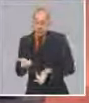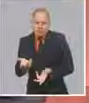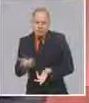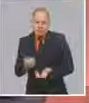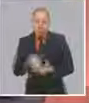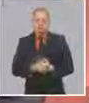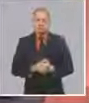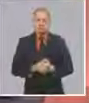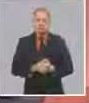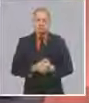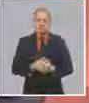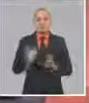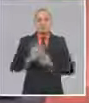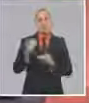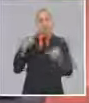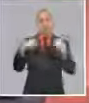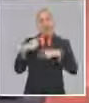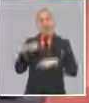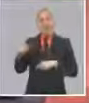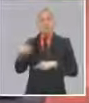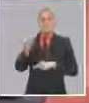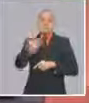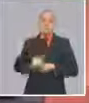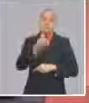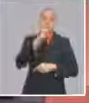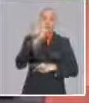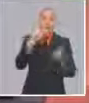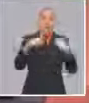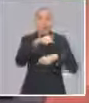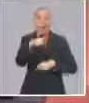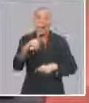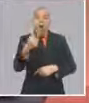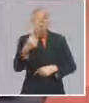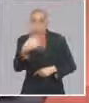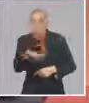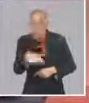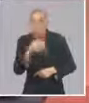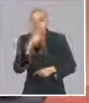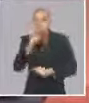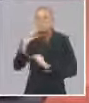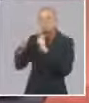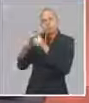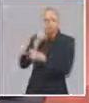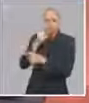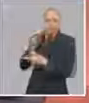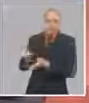en CUC y CUP. Yo te digo, por ejemplo, y no lo hago con el afán de ilustrar,